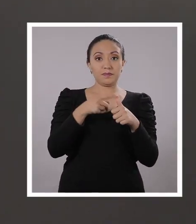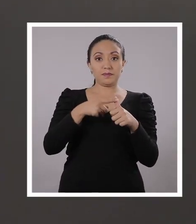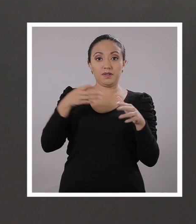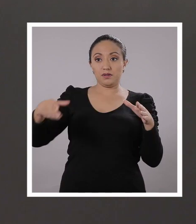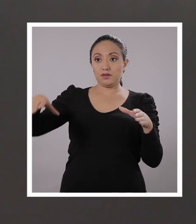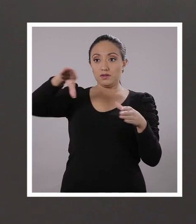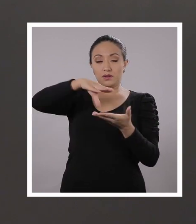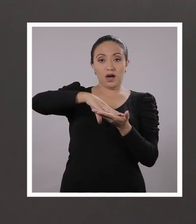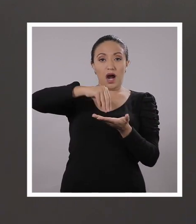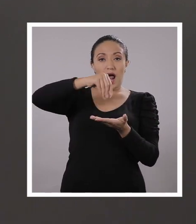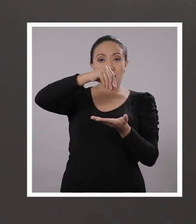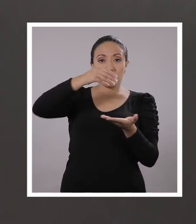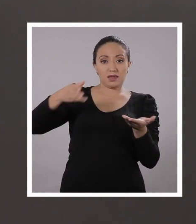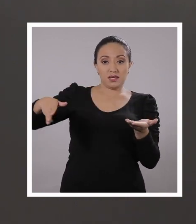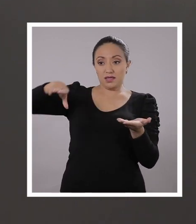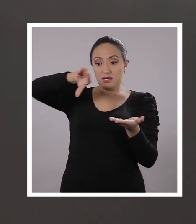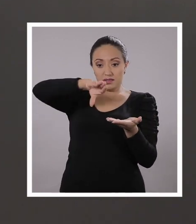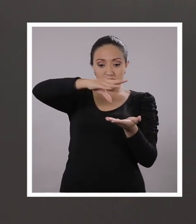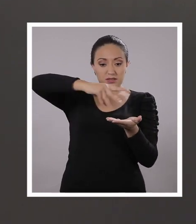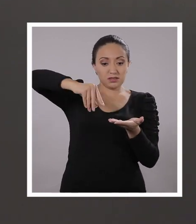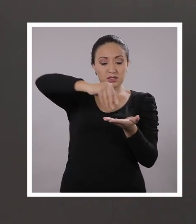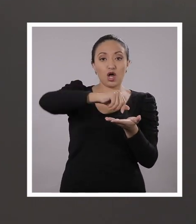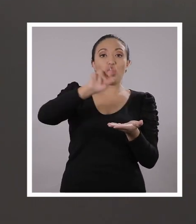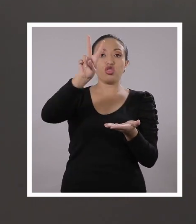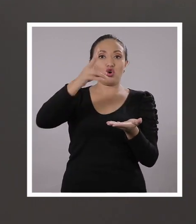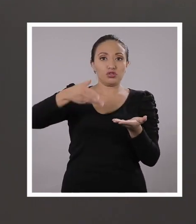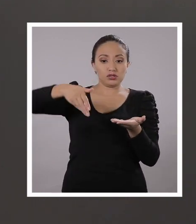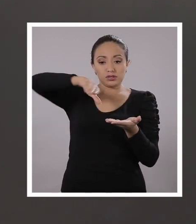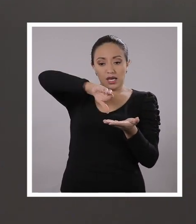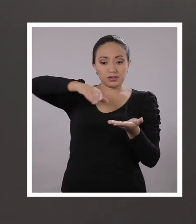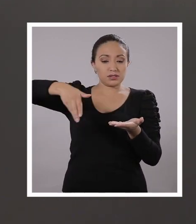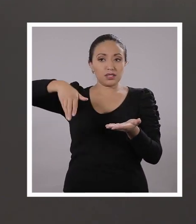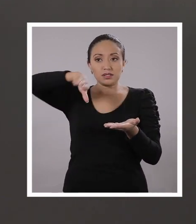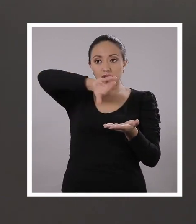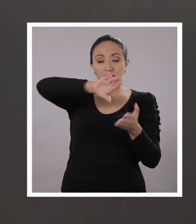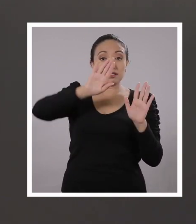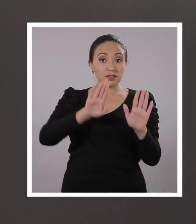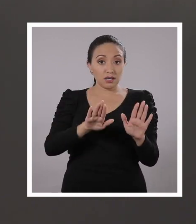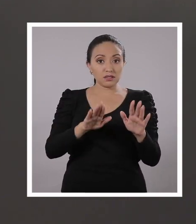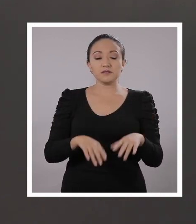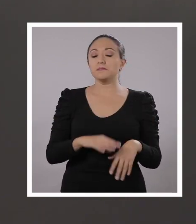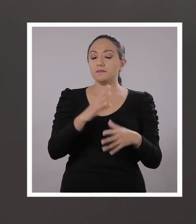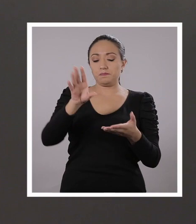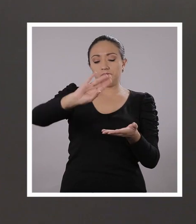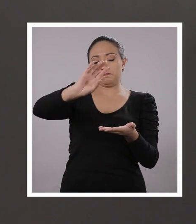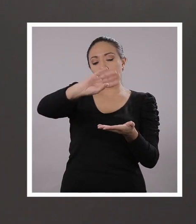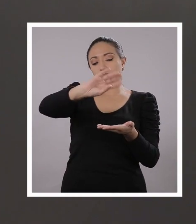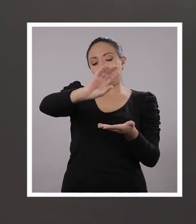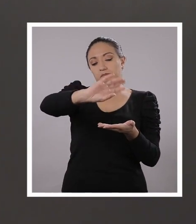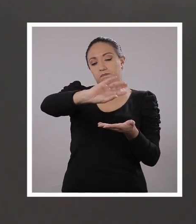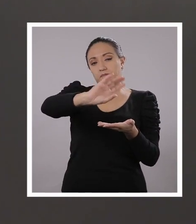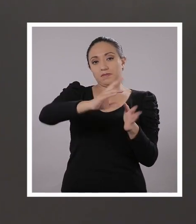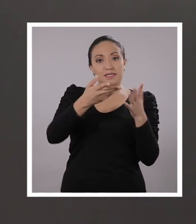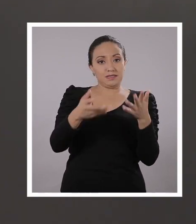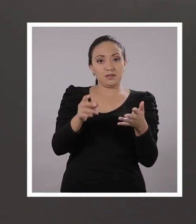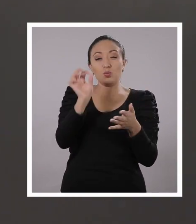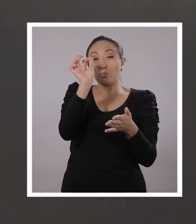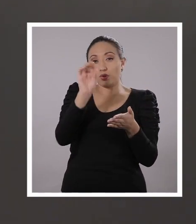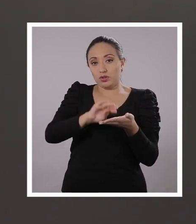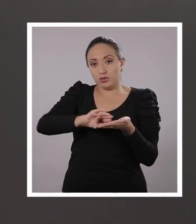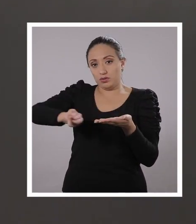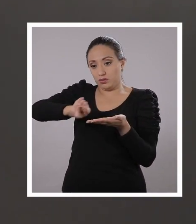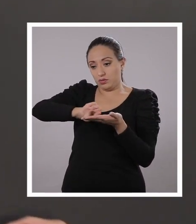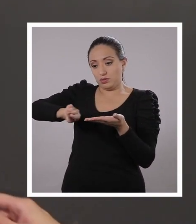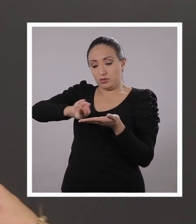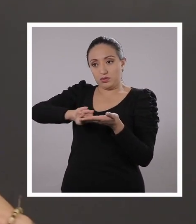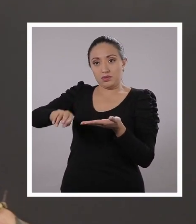nuestra harina, recuerden que son dos tazas de harina. Póngale todo con poner todo con fe, dejamos un poquito porque al